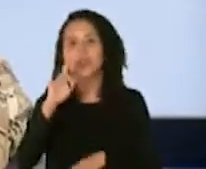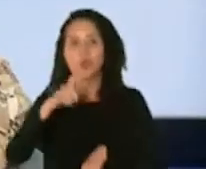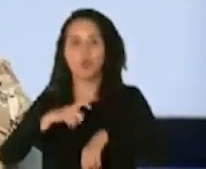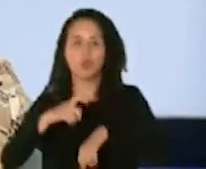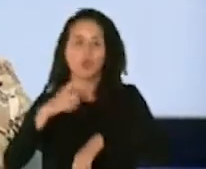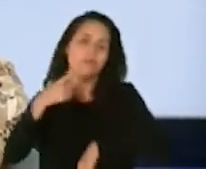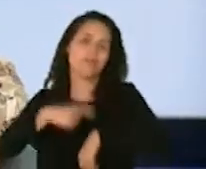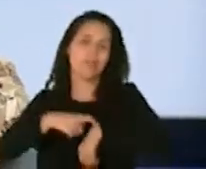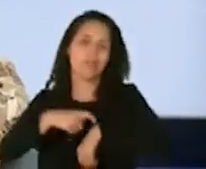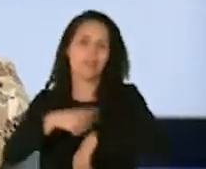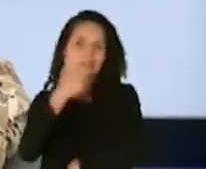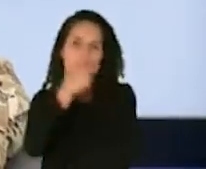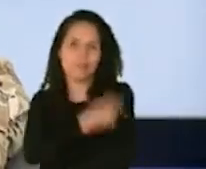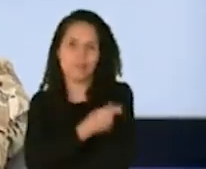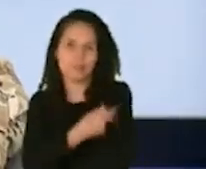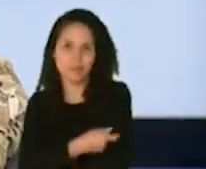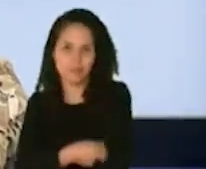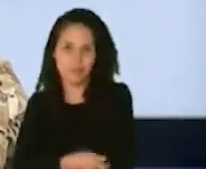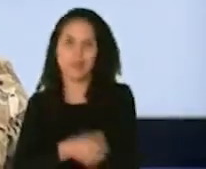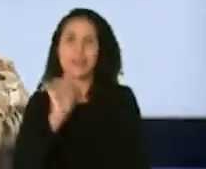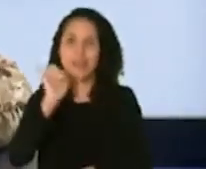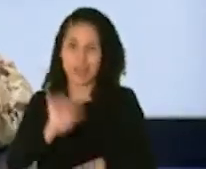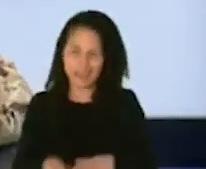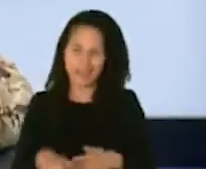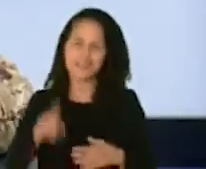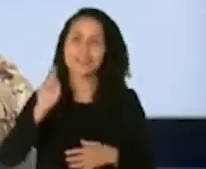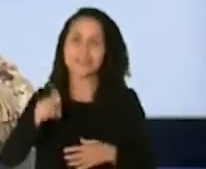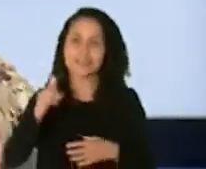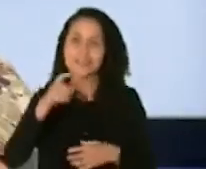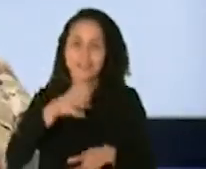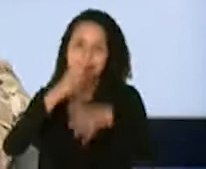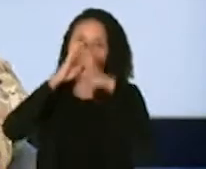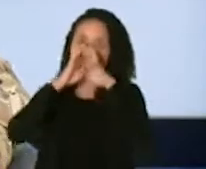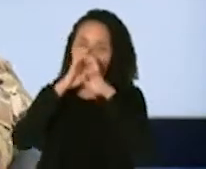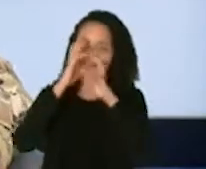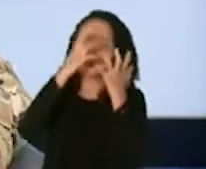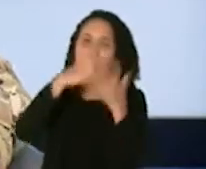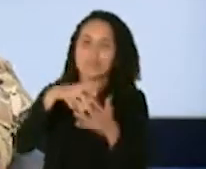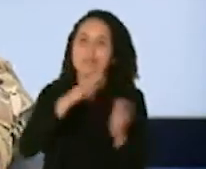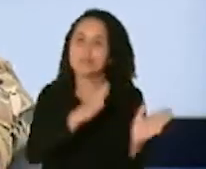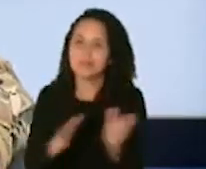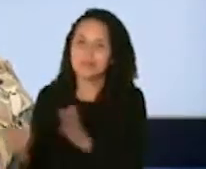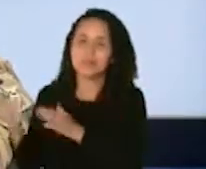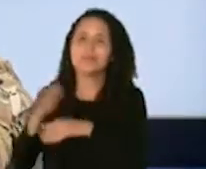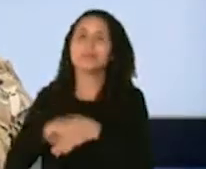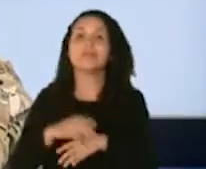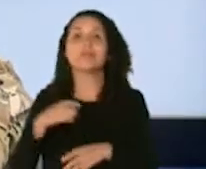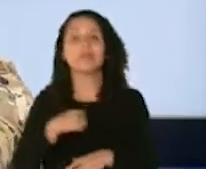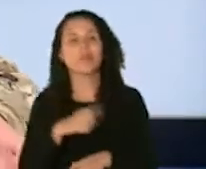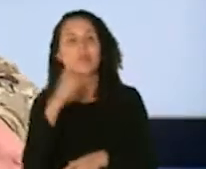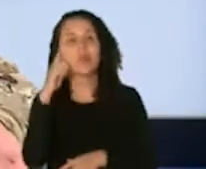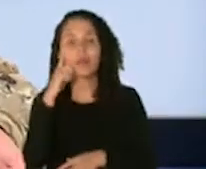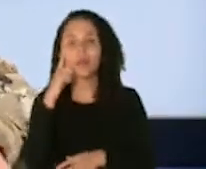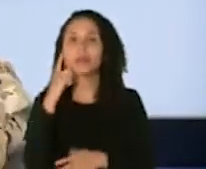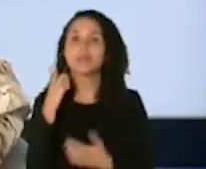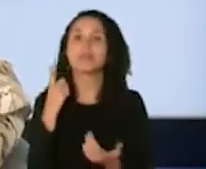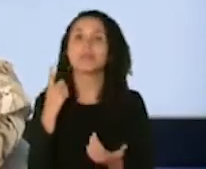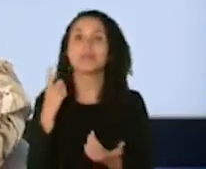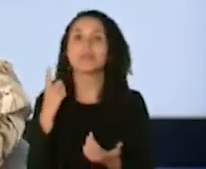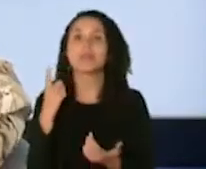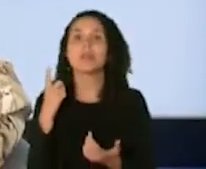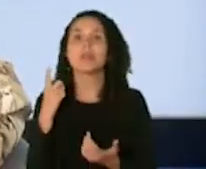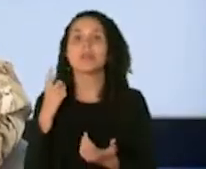sofisticación tiene que ser esta operación. Y por eso entiendo en el plano personal que es lo más importante pues se están